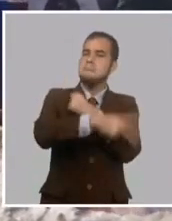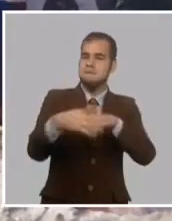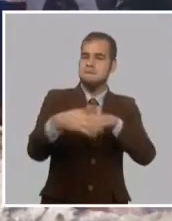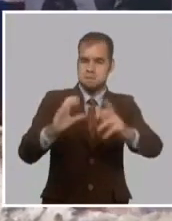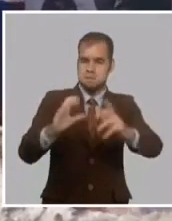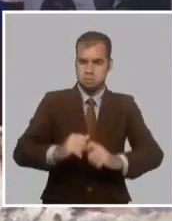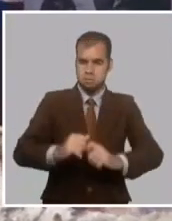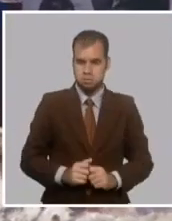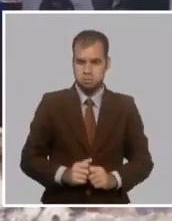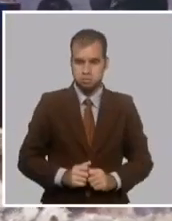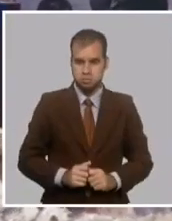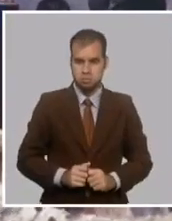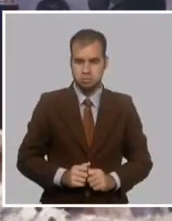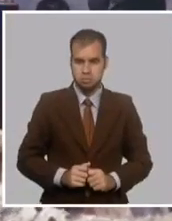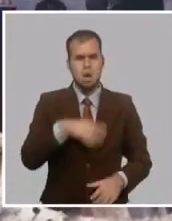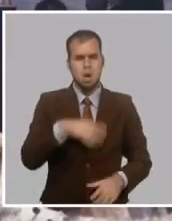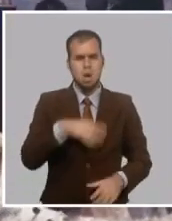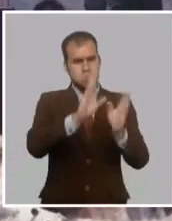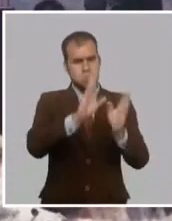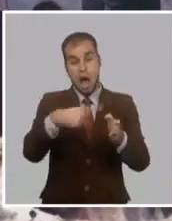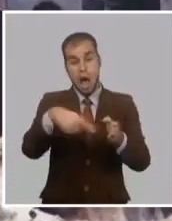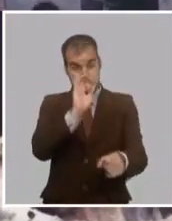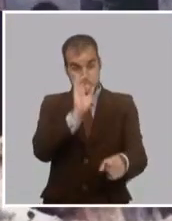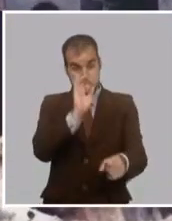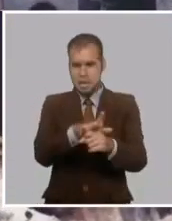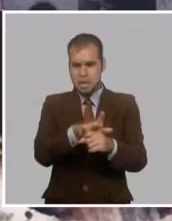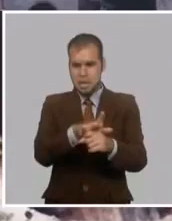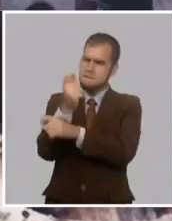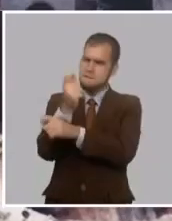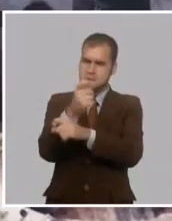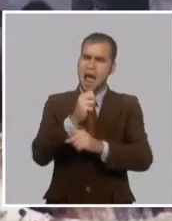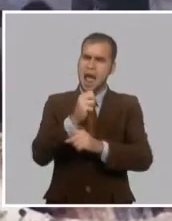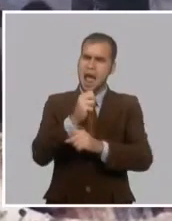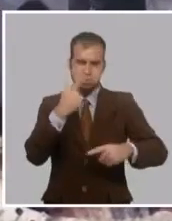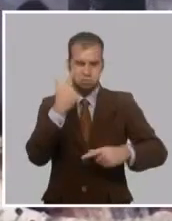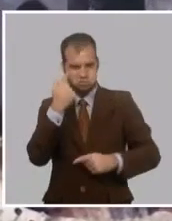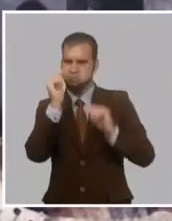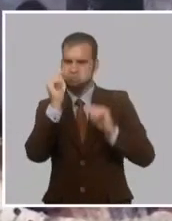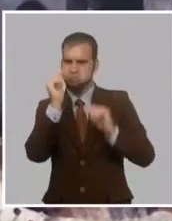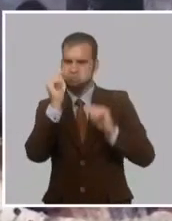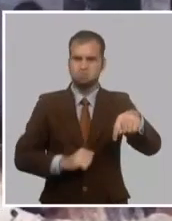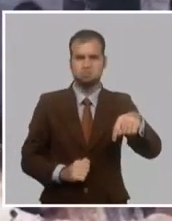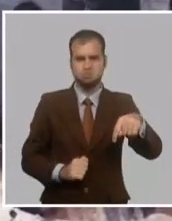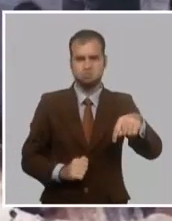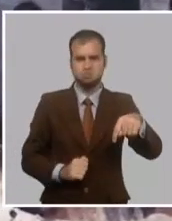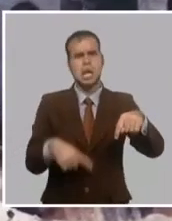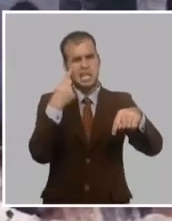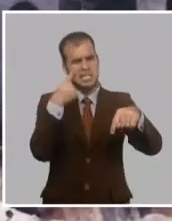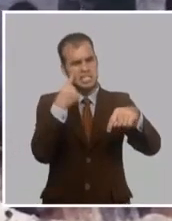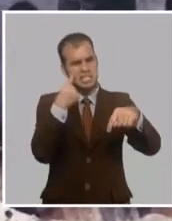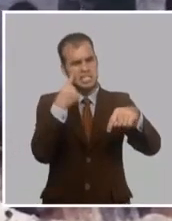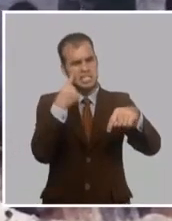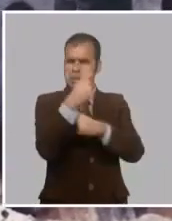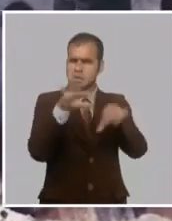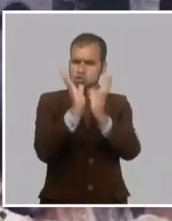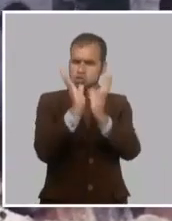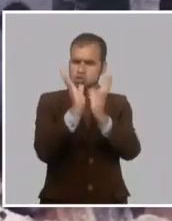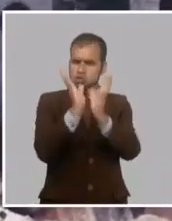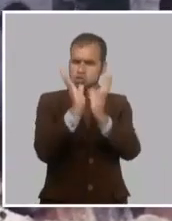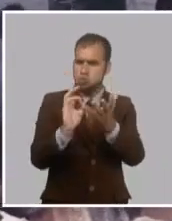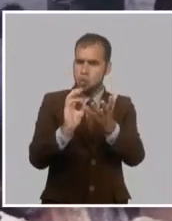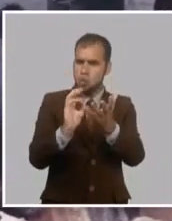muerte da jefes, la muerte da lecciones y ejemplos, la muerte nos lleva el dedo por sobre el libro de la vida.